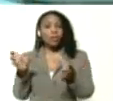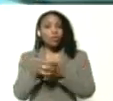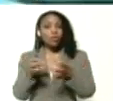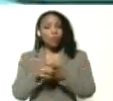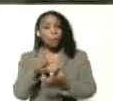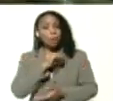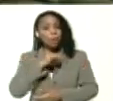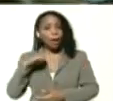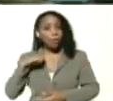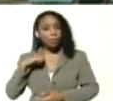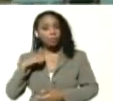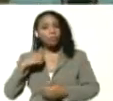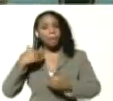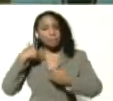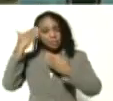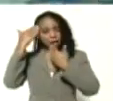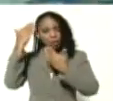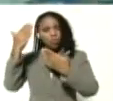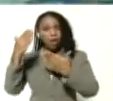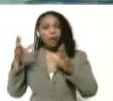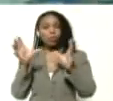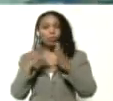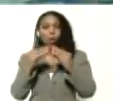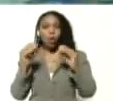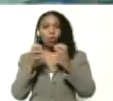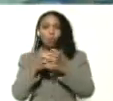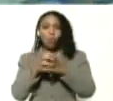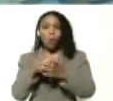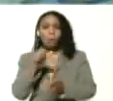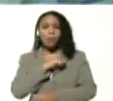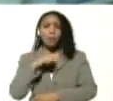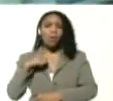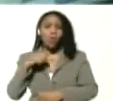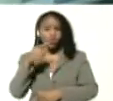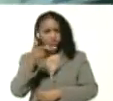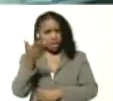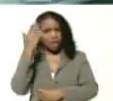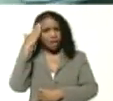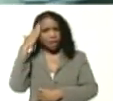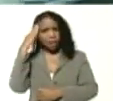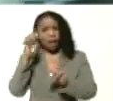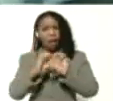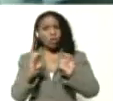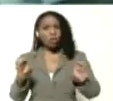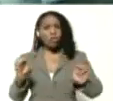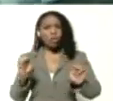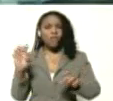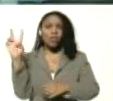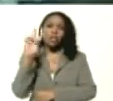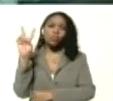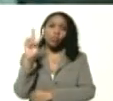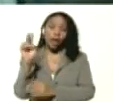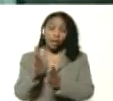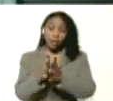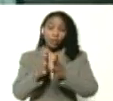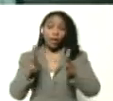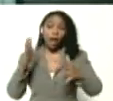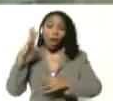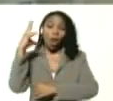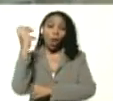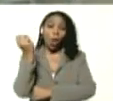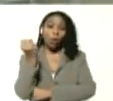privado. Mis saludos a todo el sector privado. Ustedes saben que la educación venezolana, bueno, ha sido un gran logro,